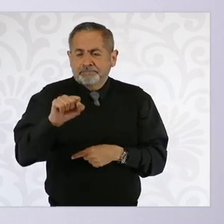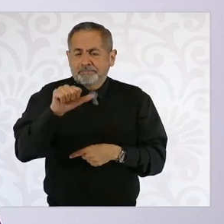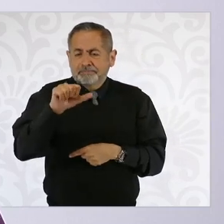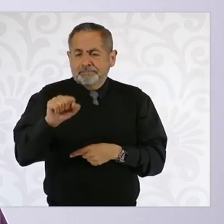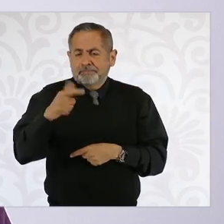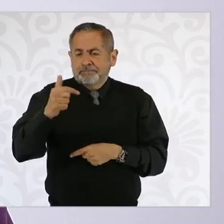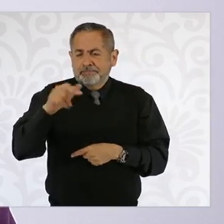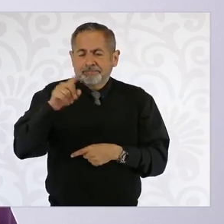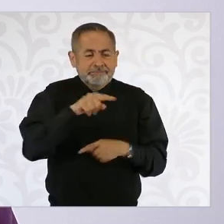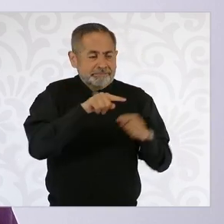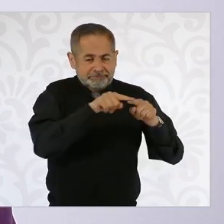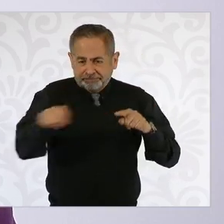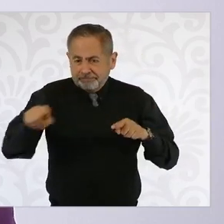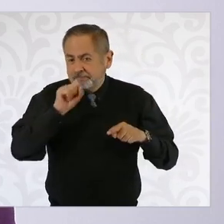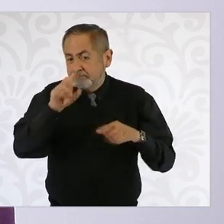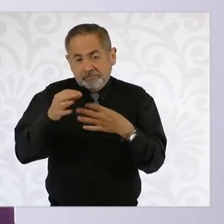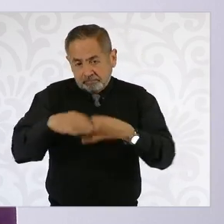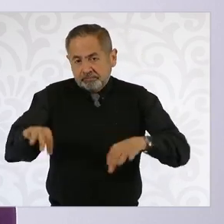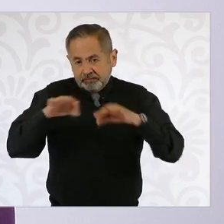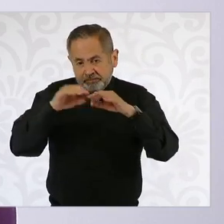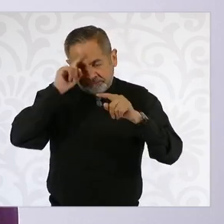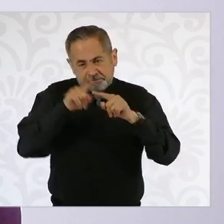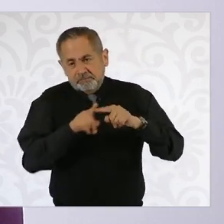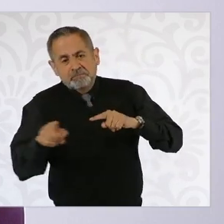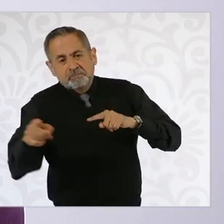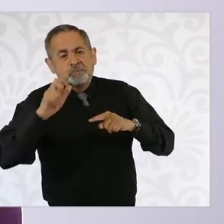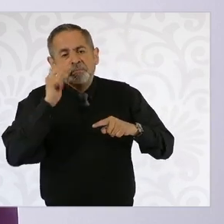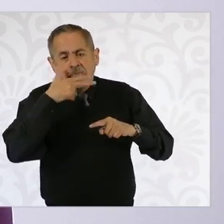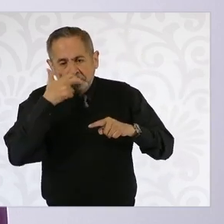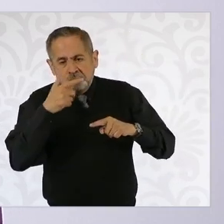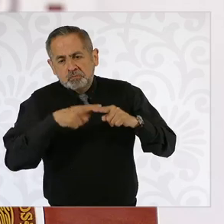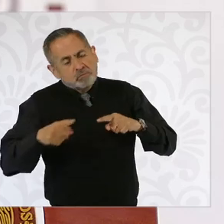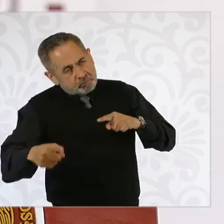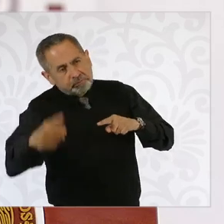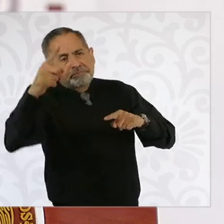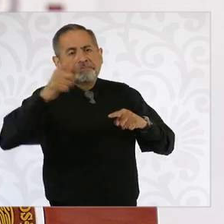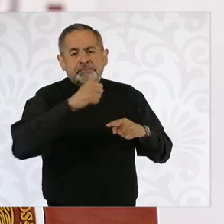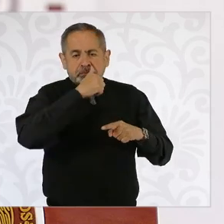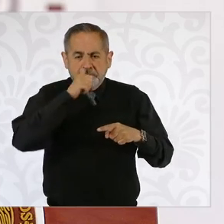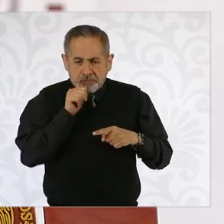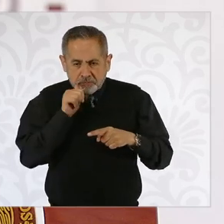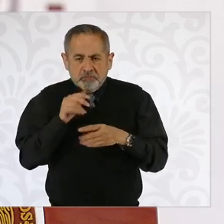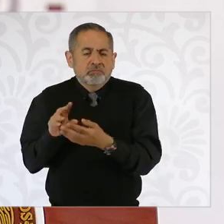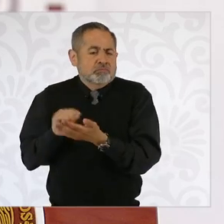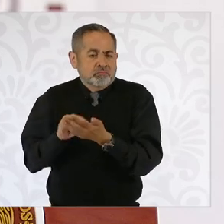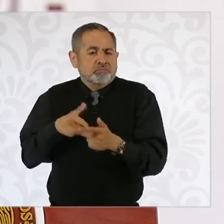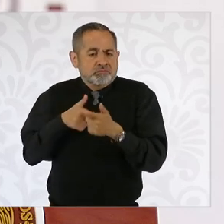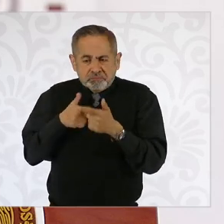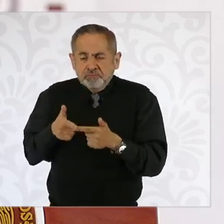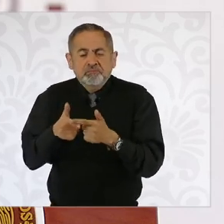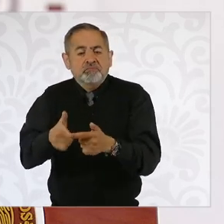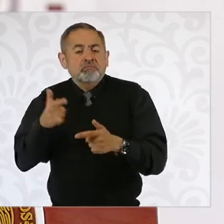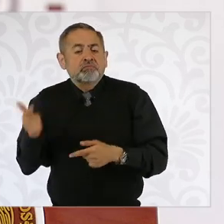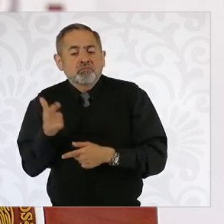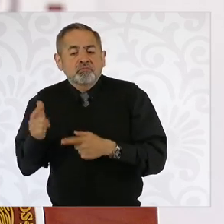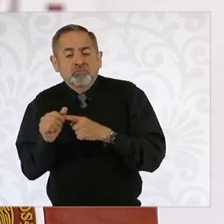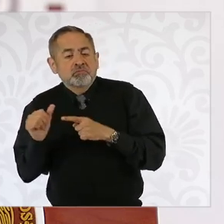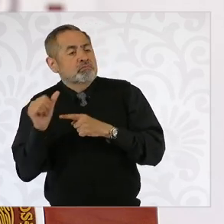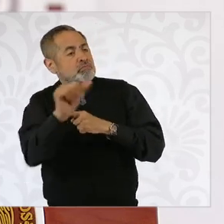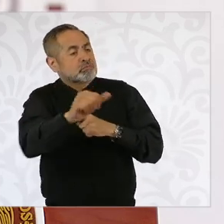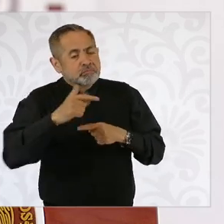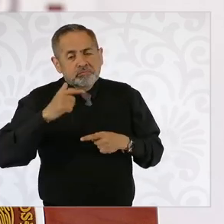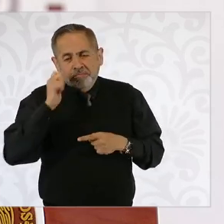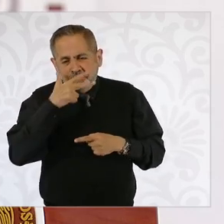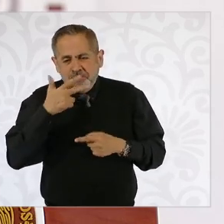conexión a Chihuahua, Ciudad Juárez. Continuar la carretera de Guaymas a Chihuahua.